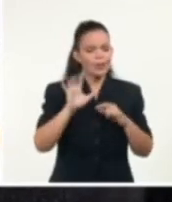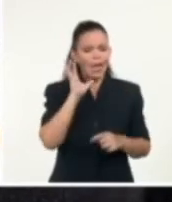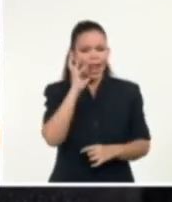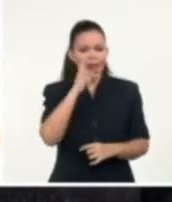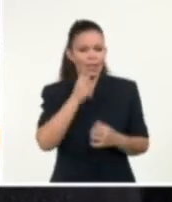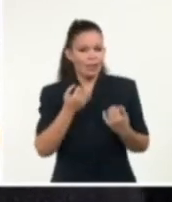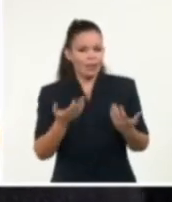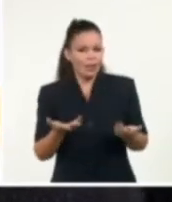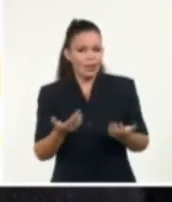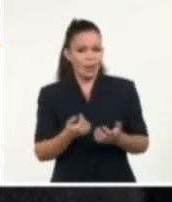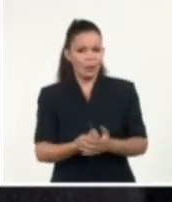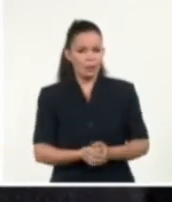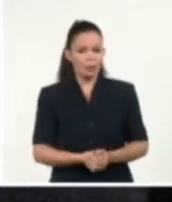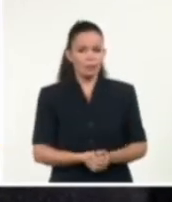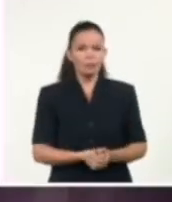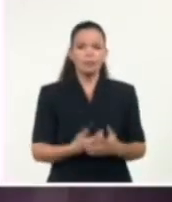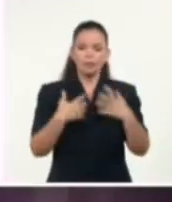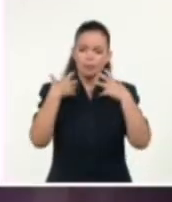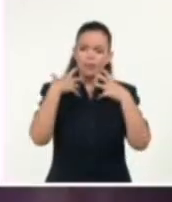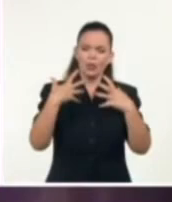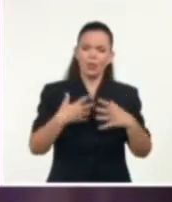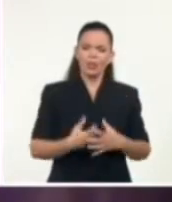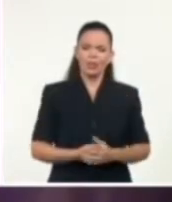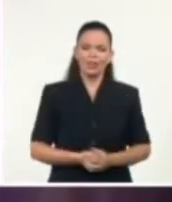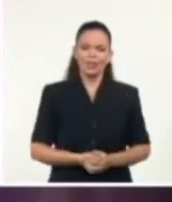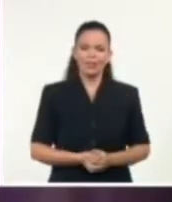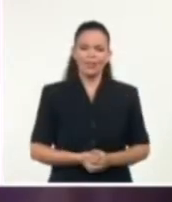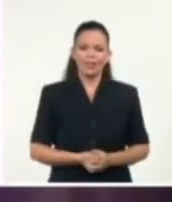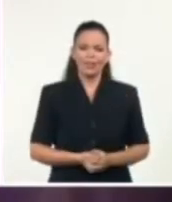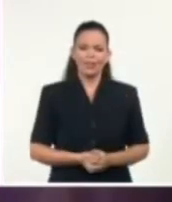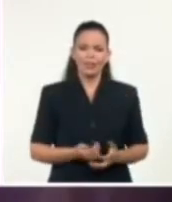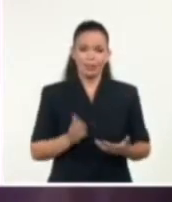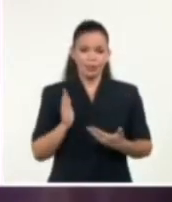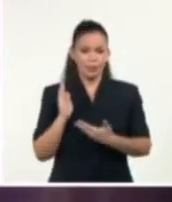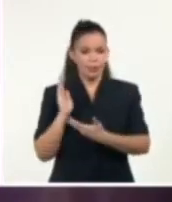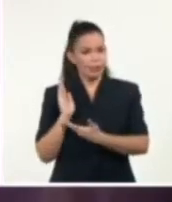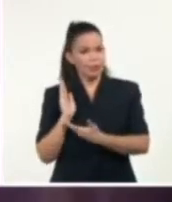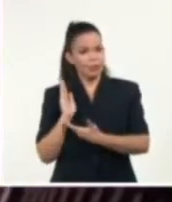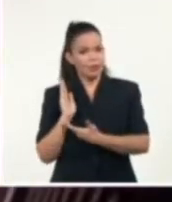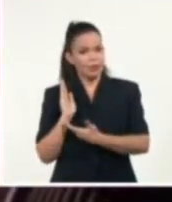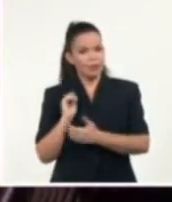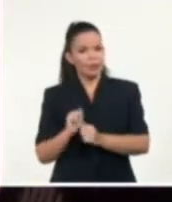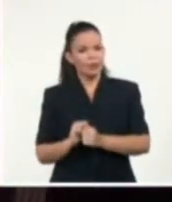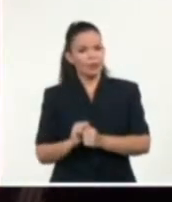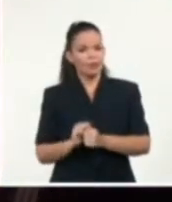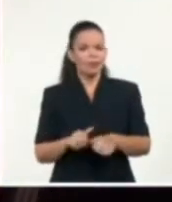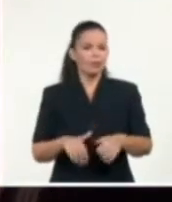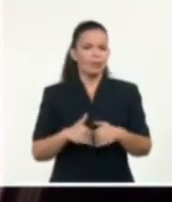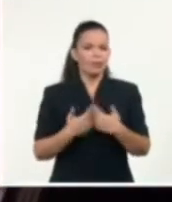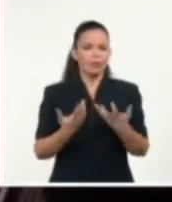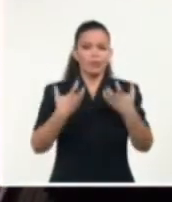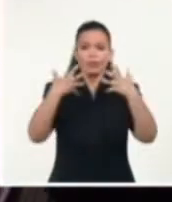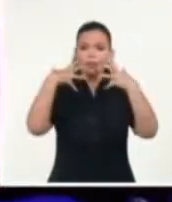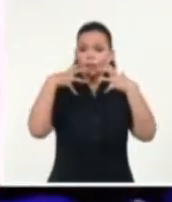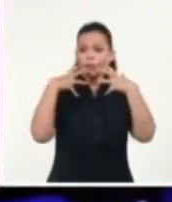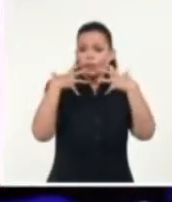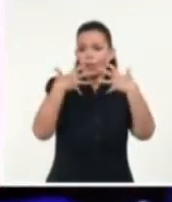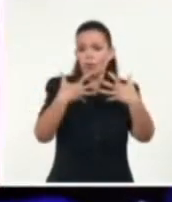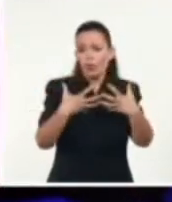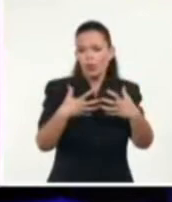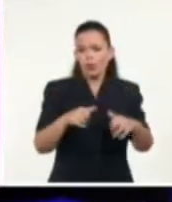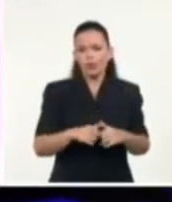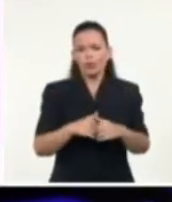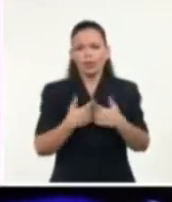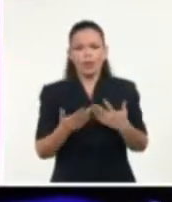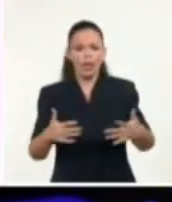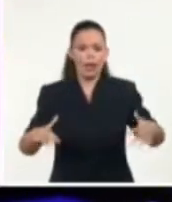Entre cubanos y belgas se me parece muy importante eso. Didier Laloa resulta uno de los representantes más activos del renacimiento del